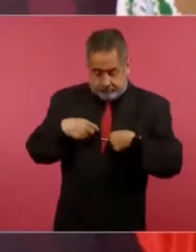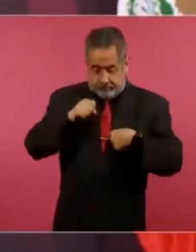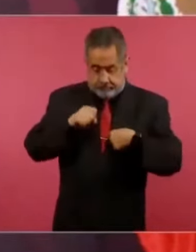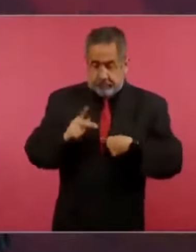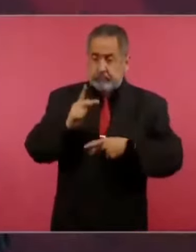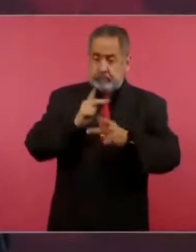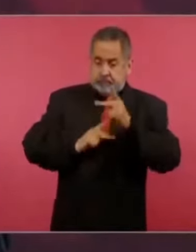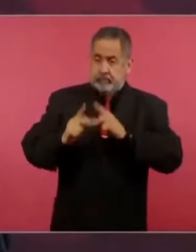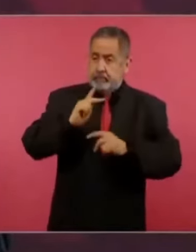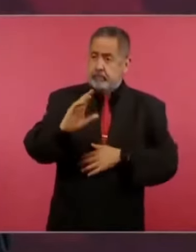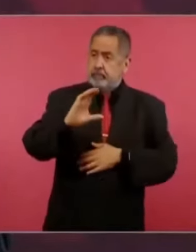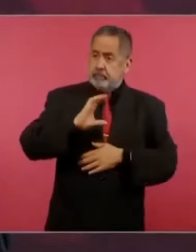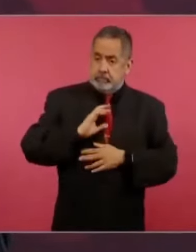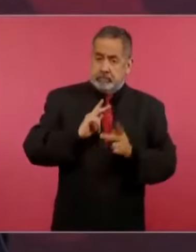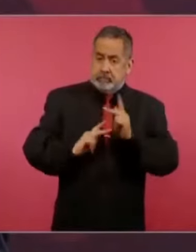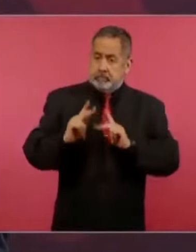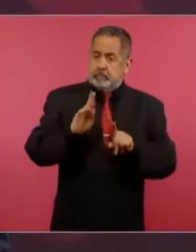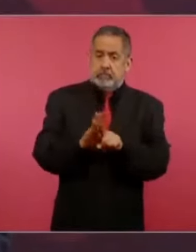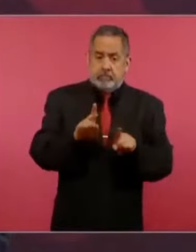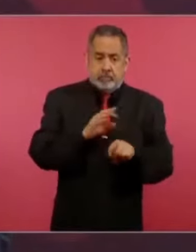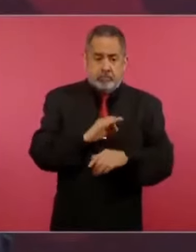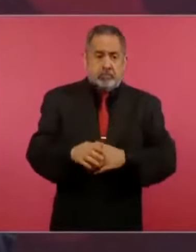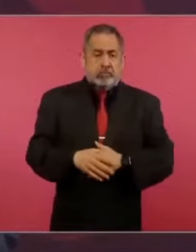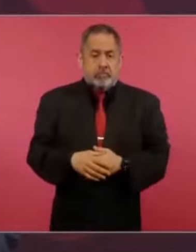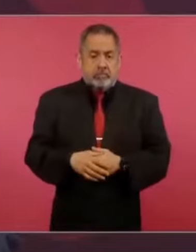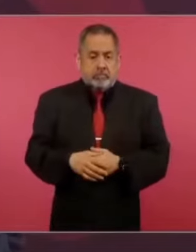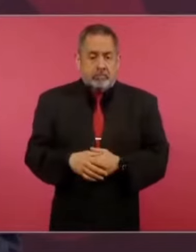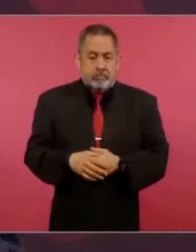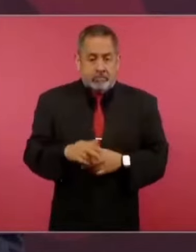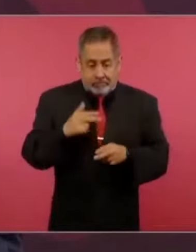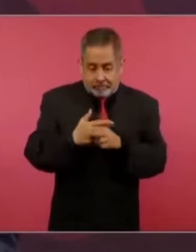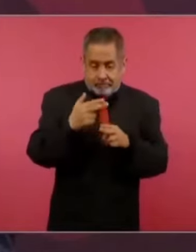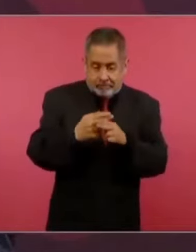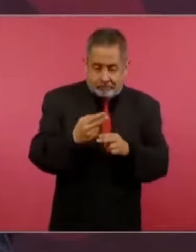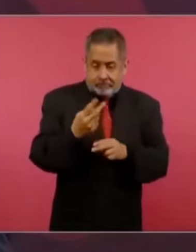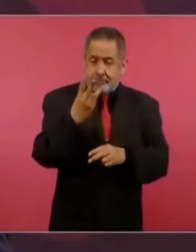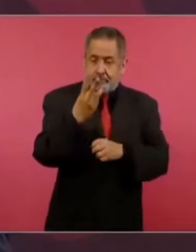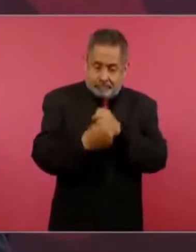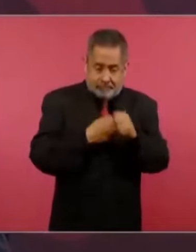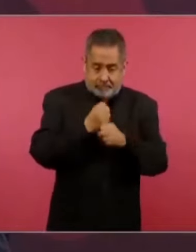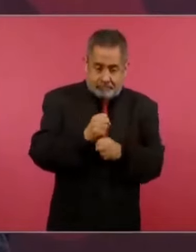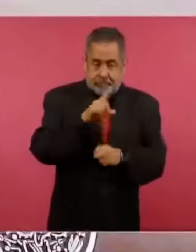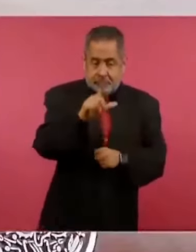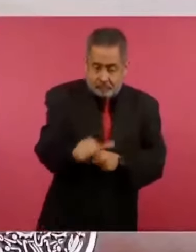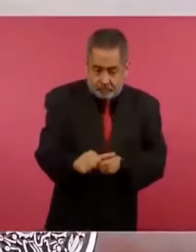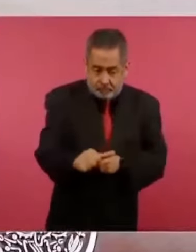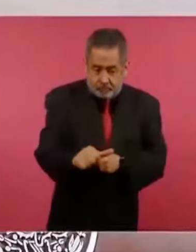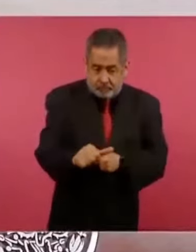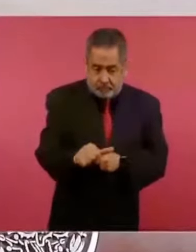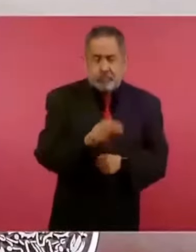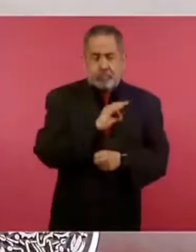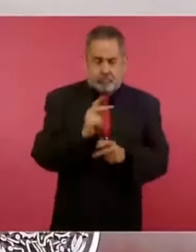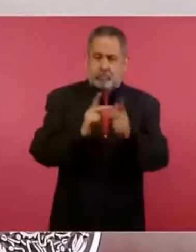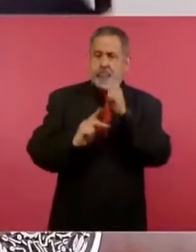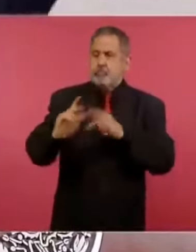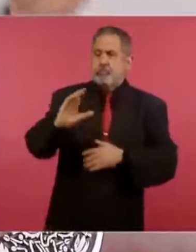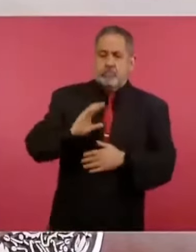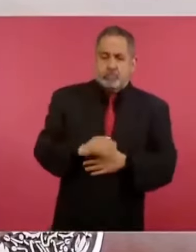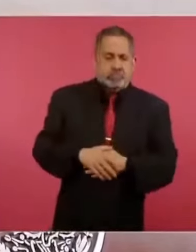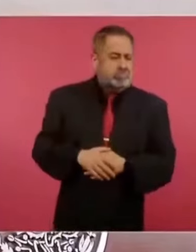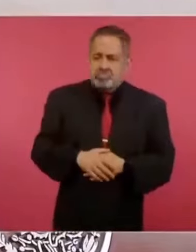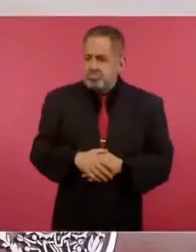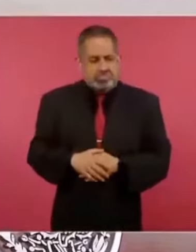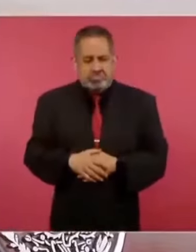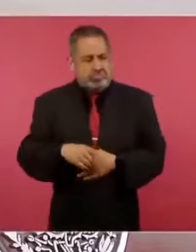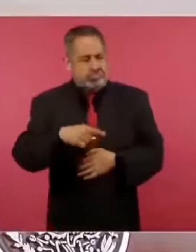pero después después de tres años exactamente, y lo primero